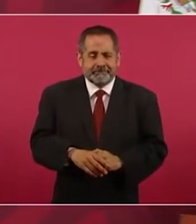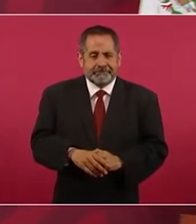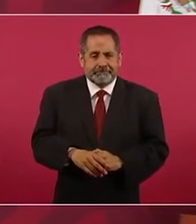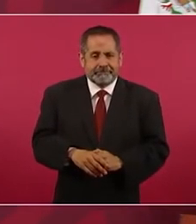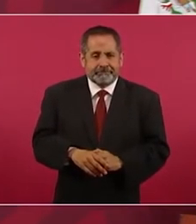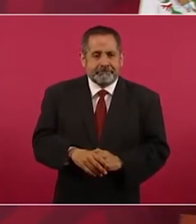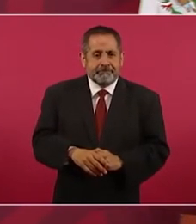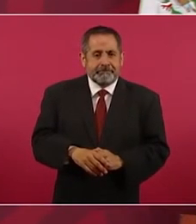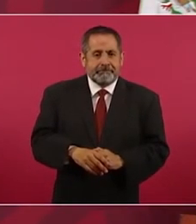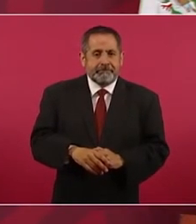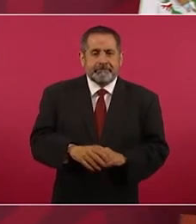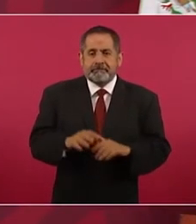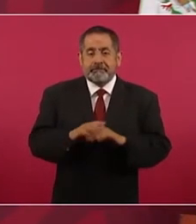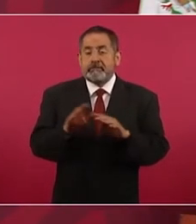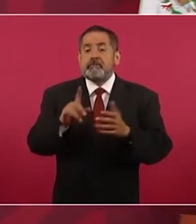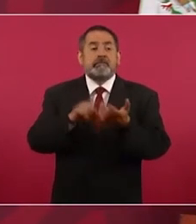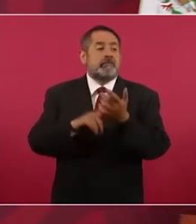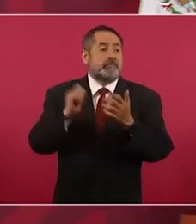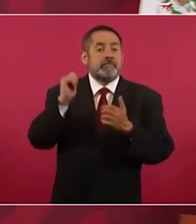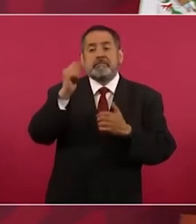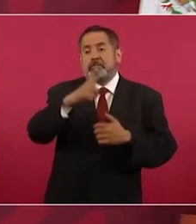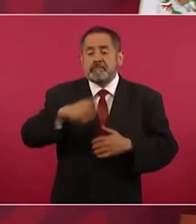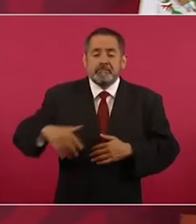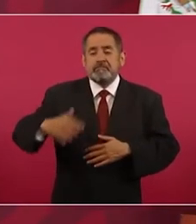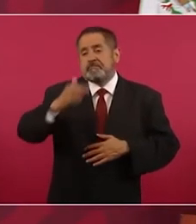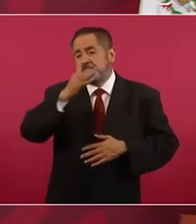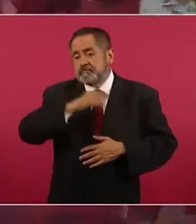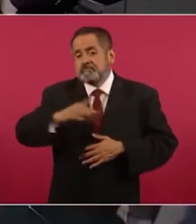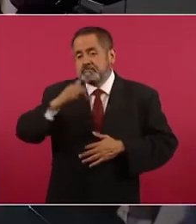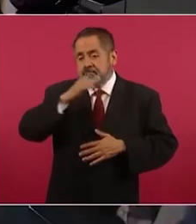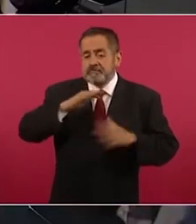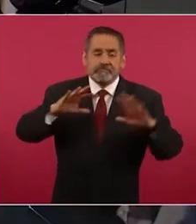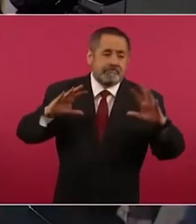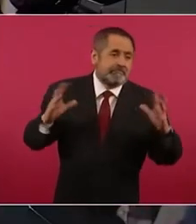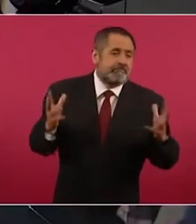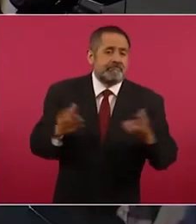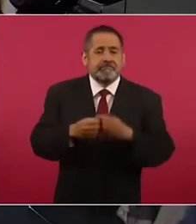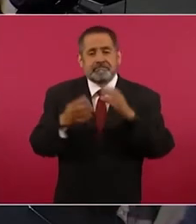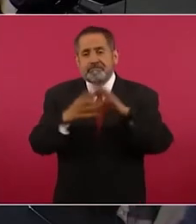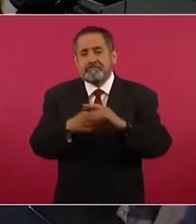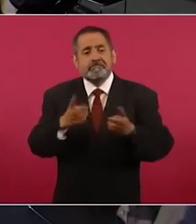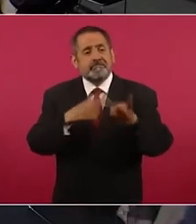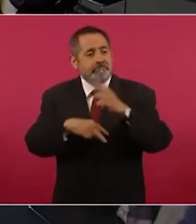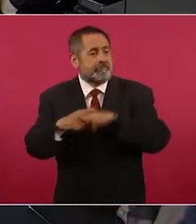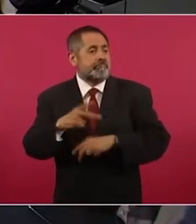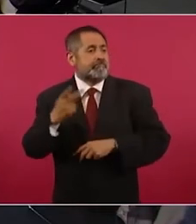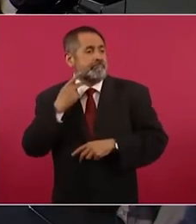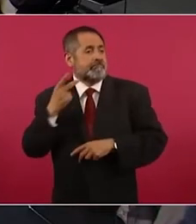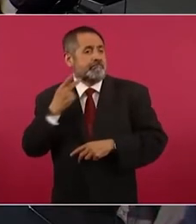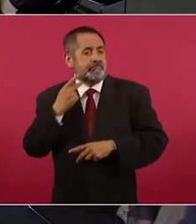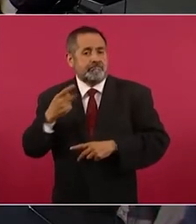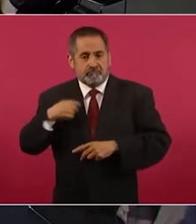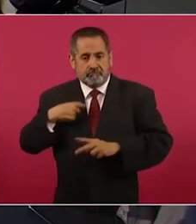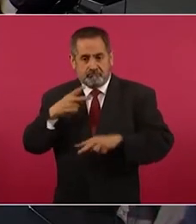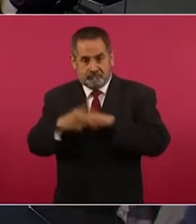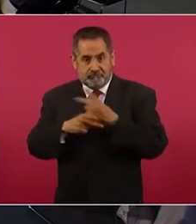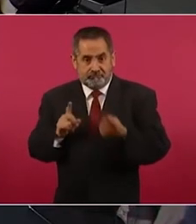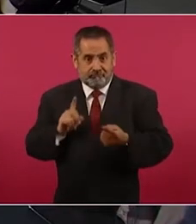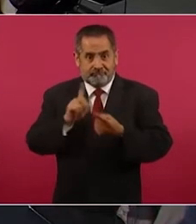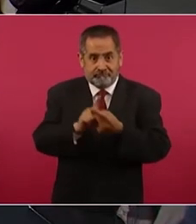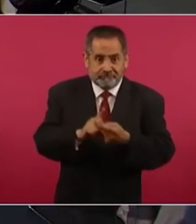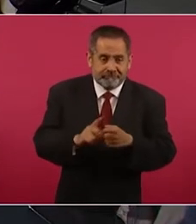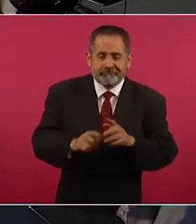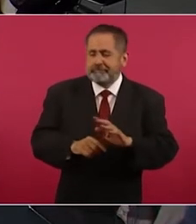una fiesta fiesta donde lleguen políticos aunque la